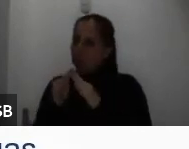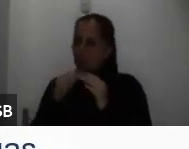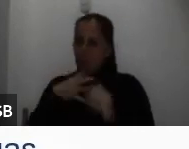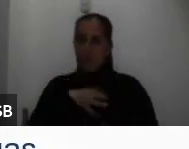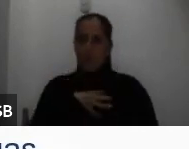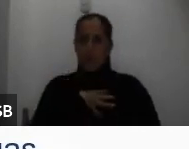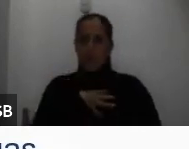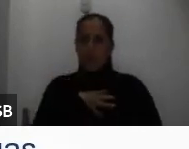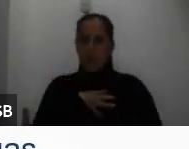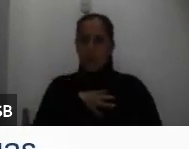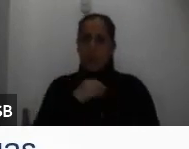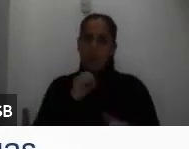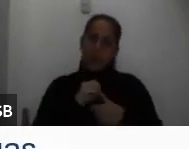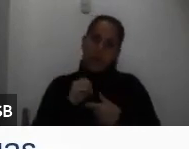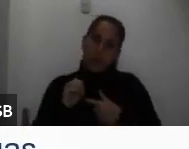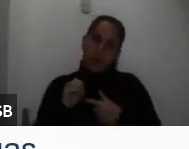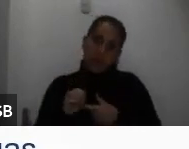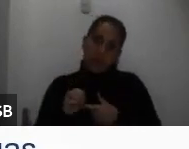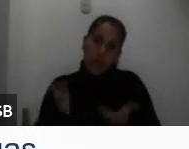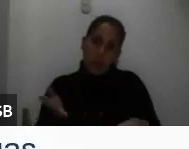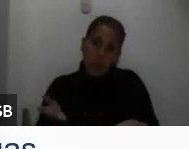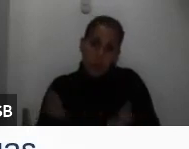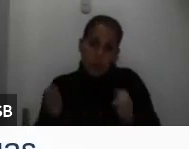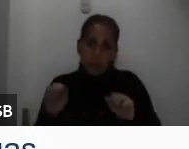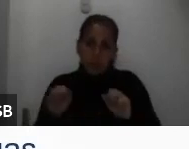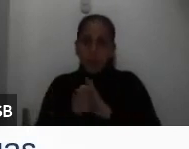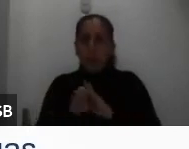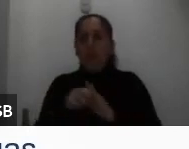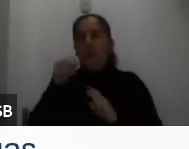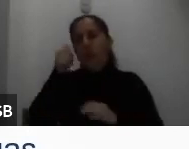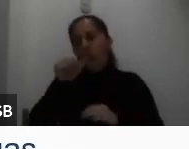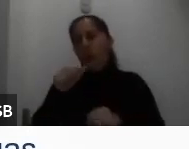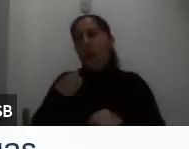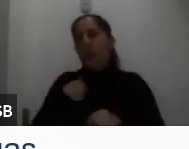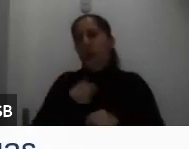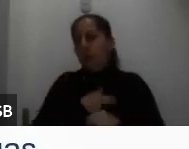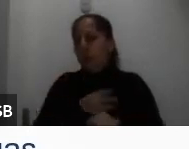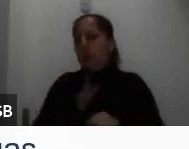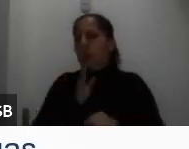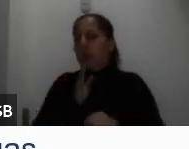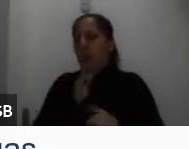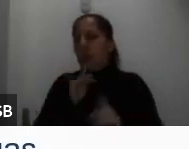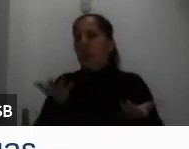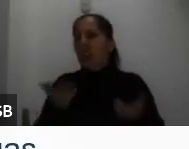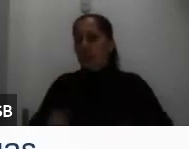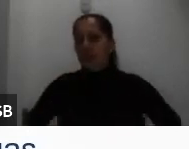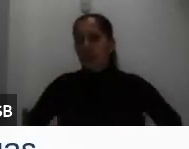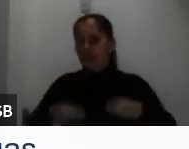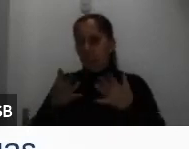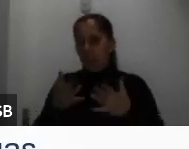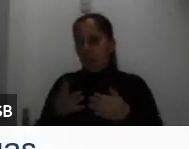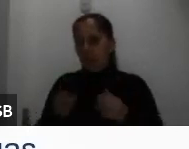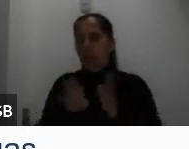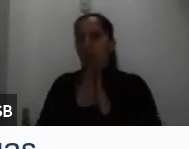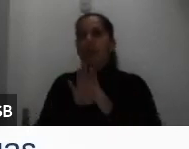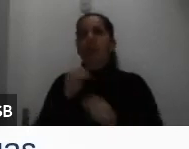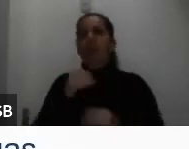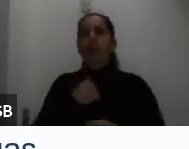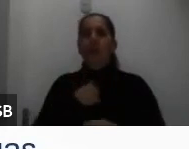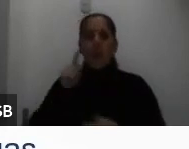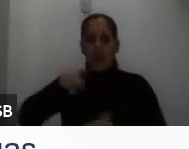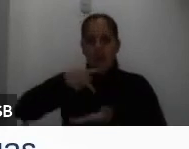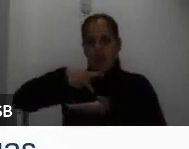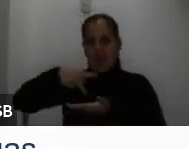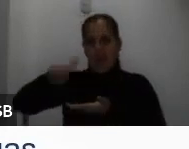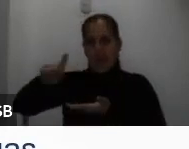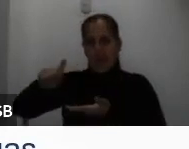propia o en este caso porque recuerden estamos hablando en este punto de gastos, si yo tengo que pagar con mi